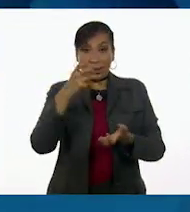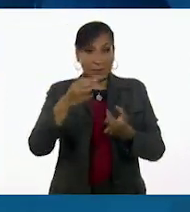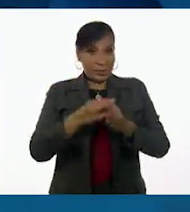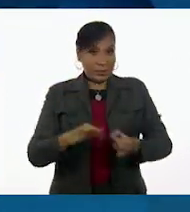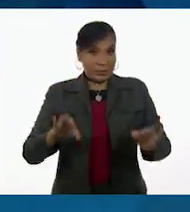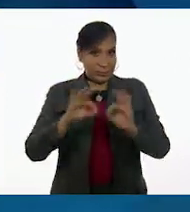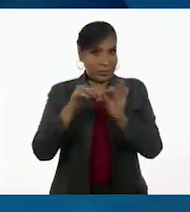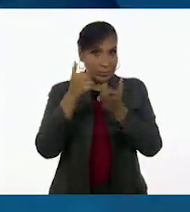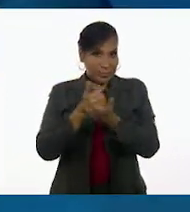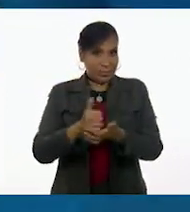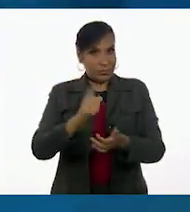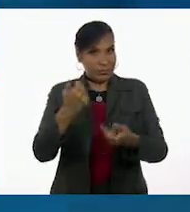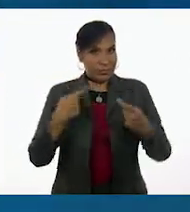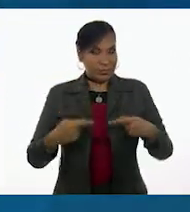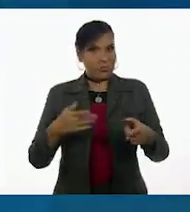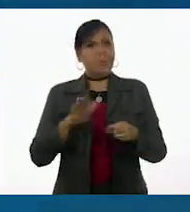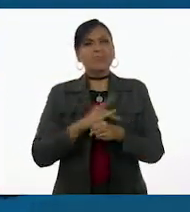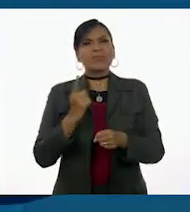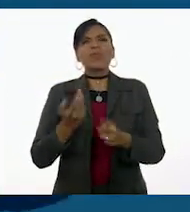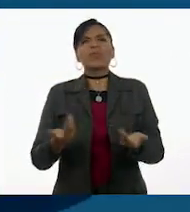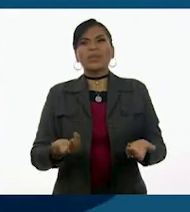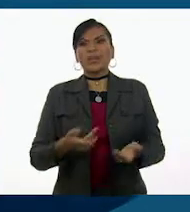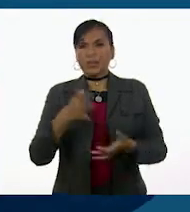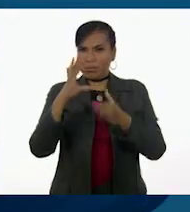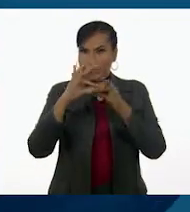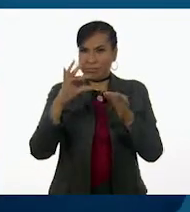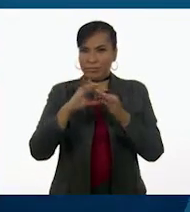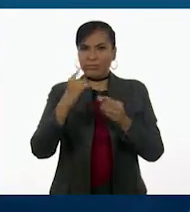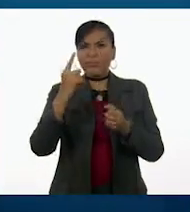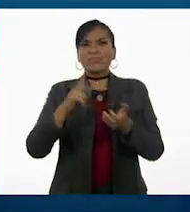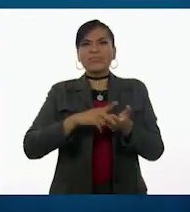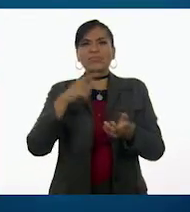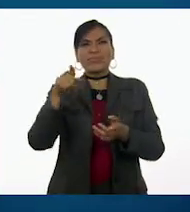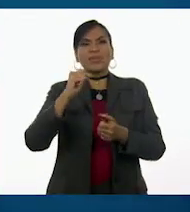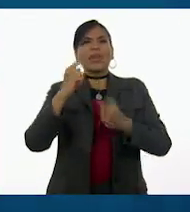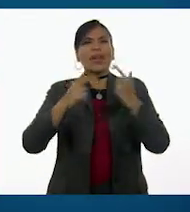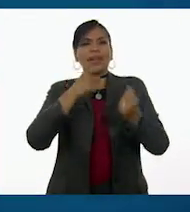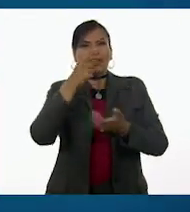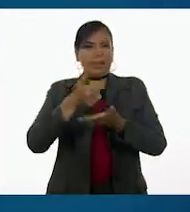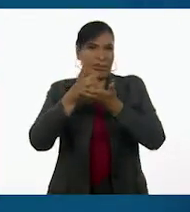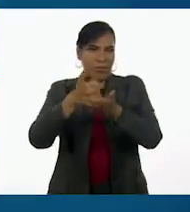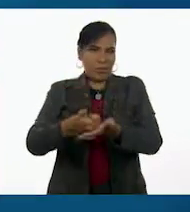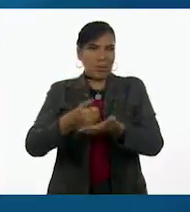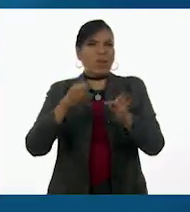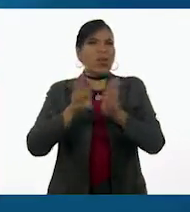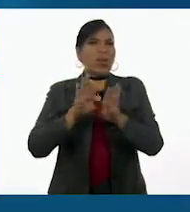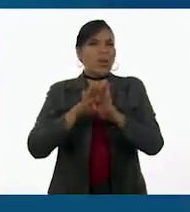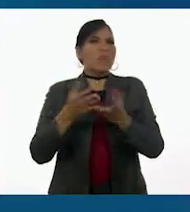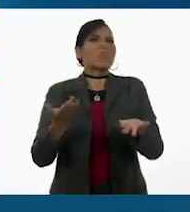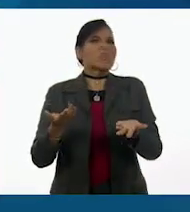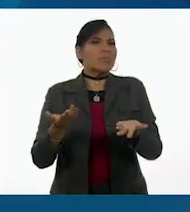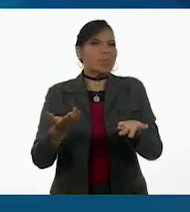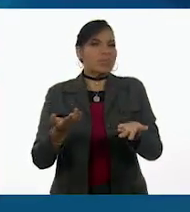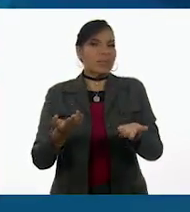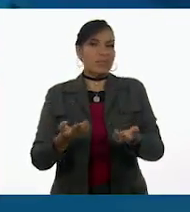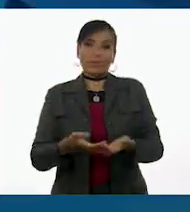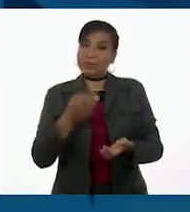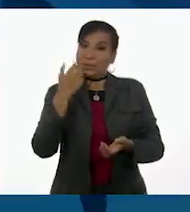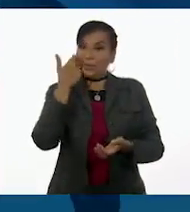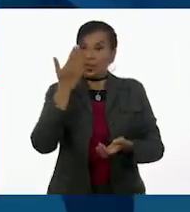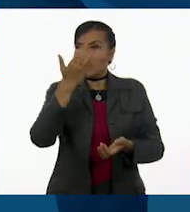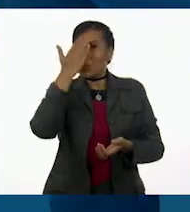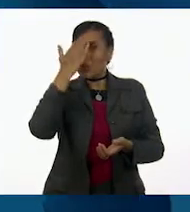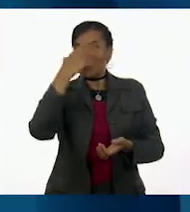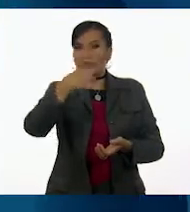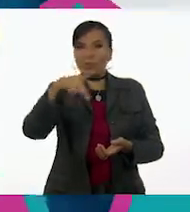importante ayudar a alguien? ¿Por qué? Cuéntanos si alguna vez alguien te ha ayudado y cómo fue. Queremos